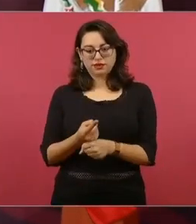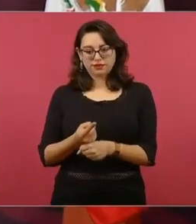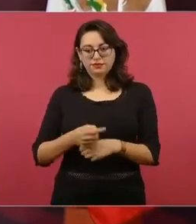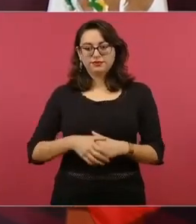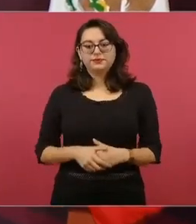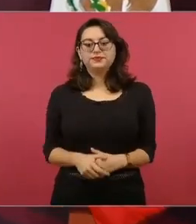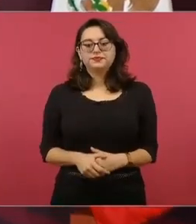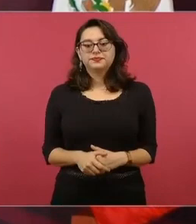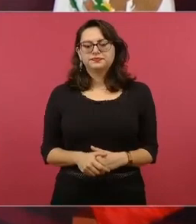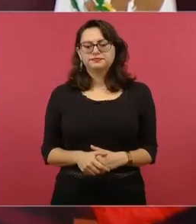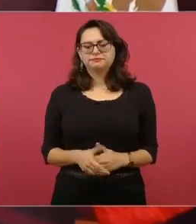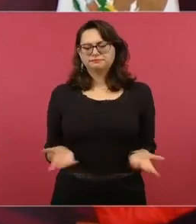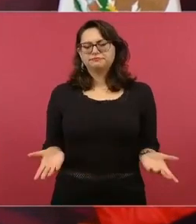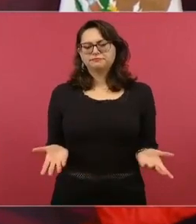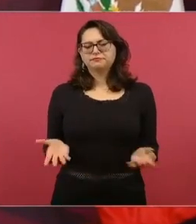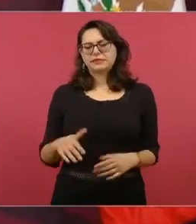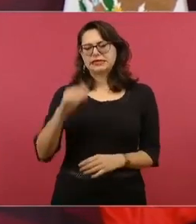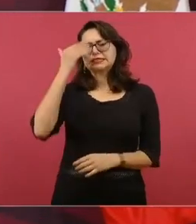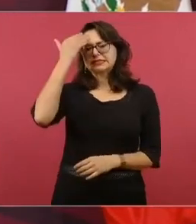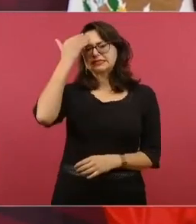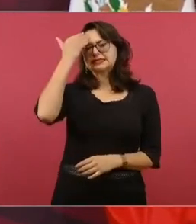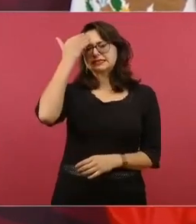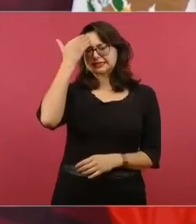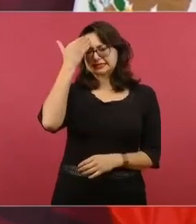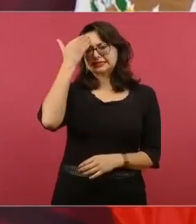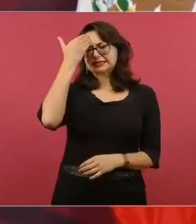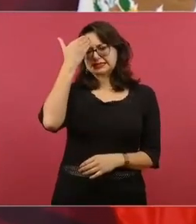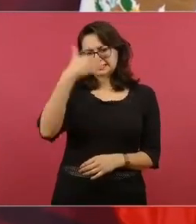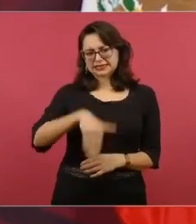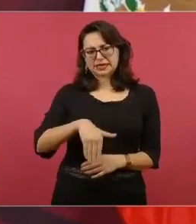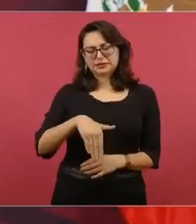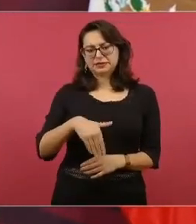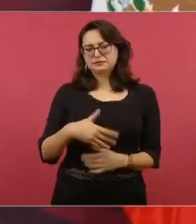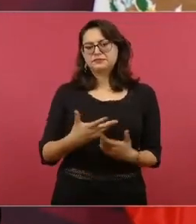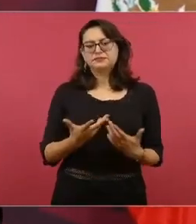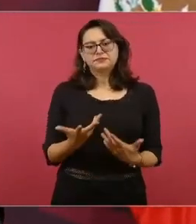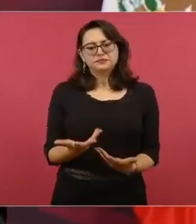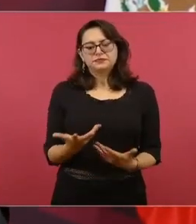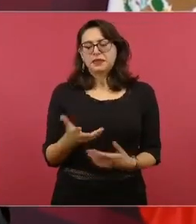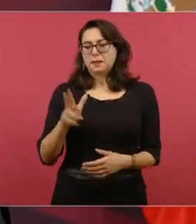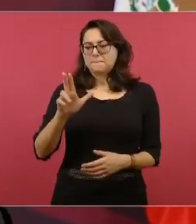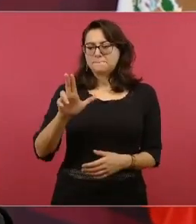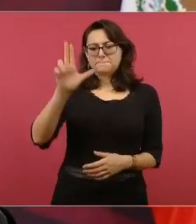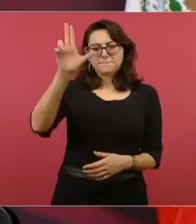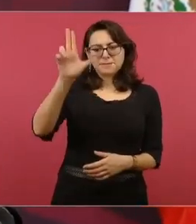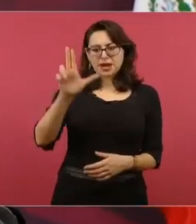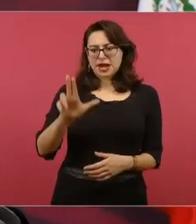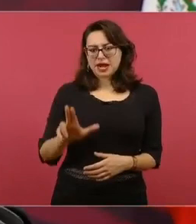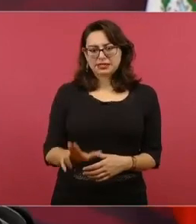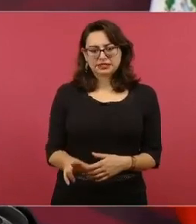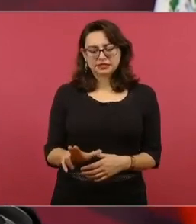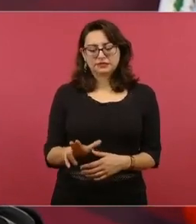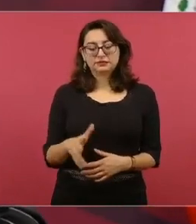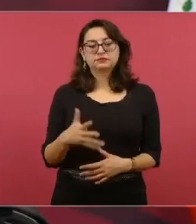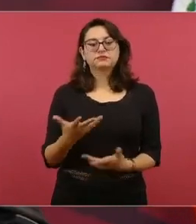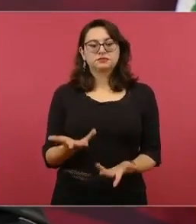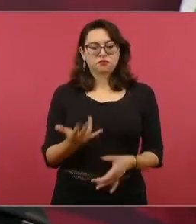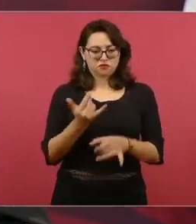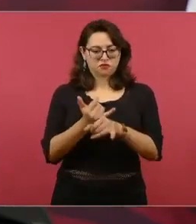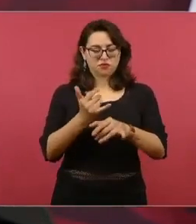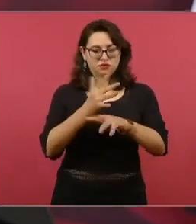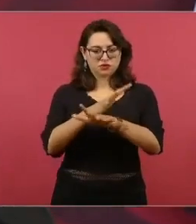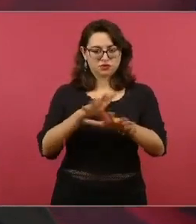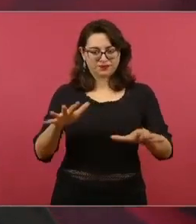como he sabido, los martes cada 15 días se informa